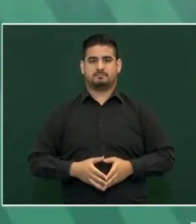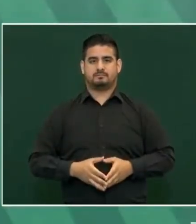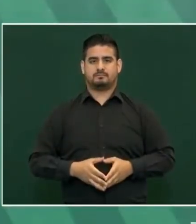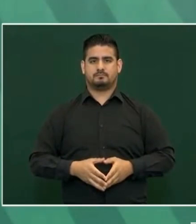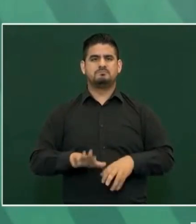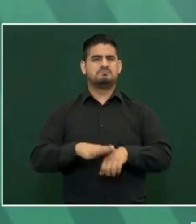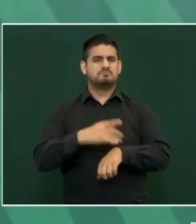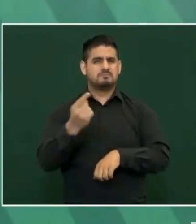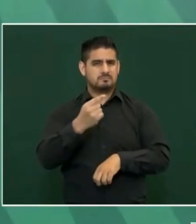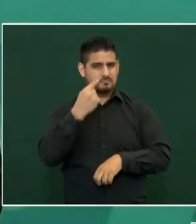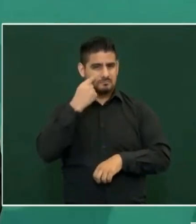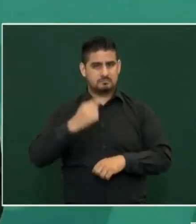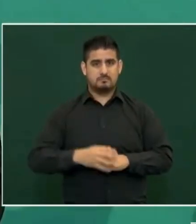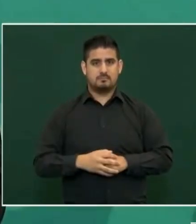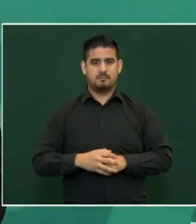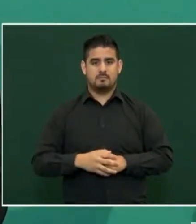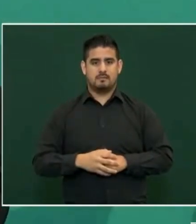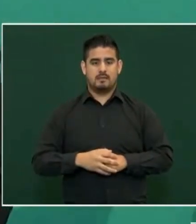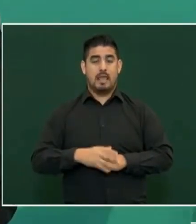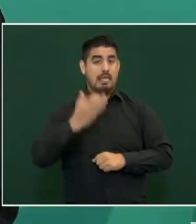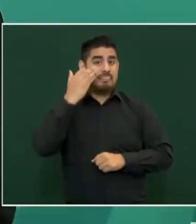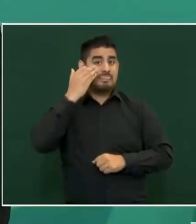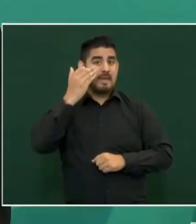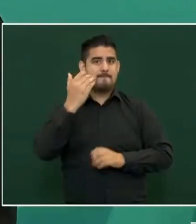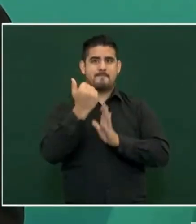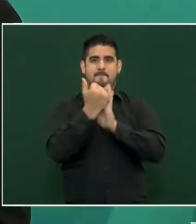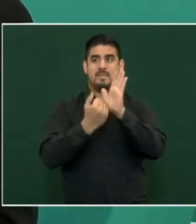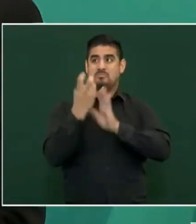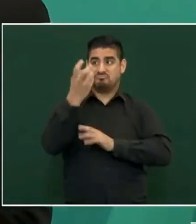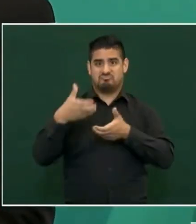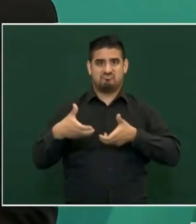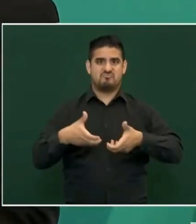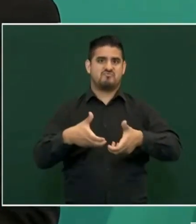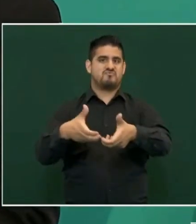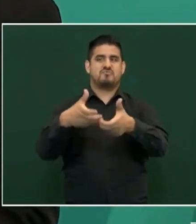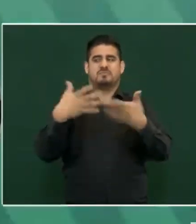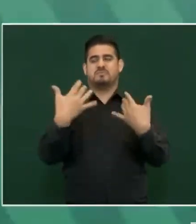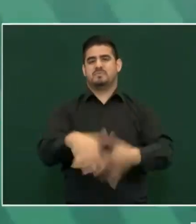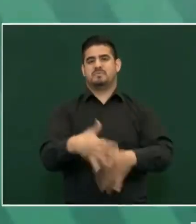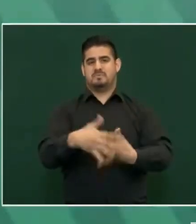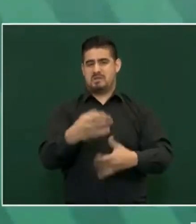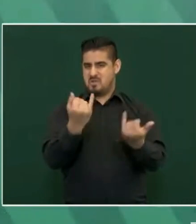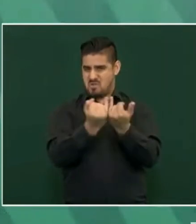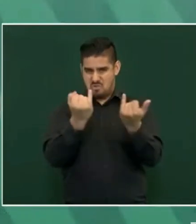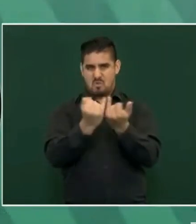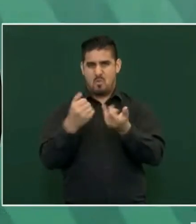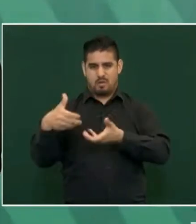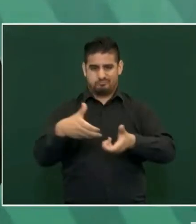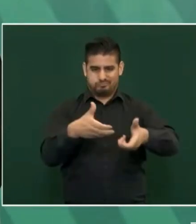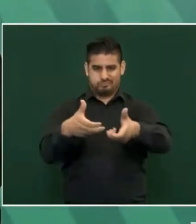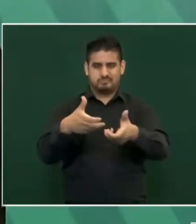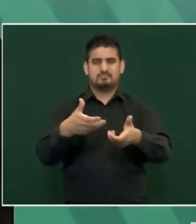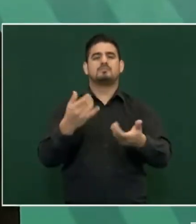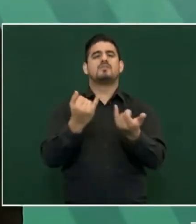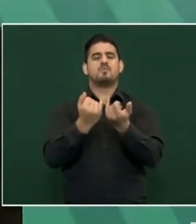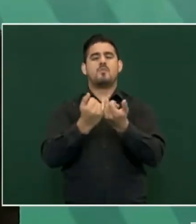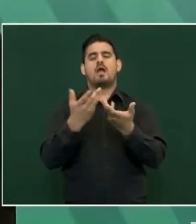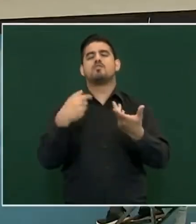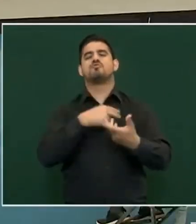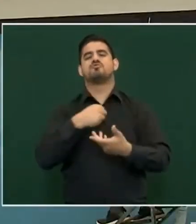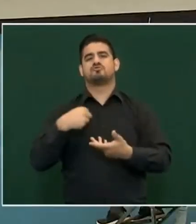Porque acorta. Y así como esta vía, estamos construyendo un tren